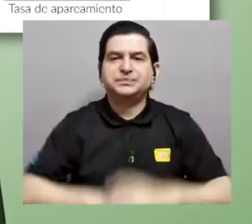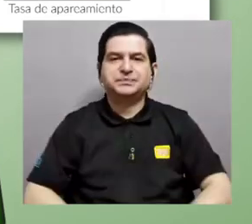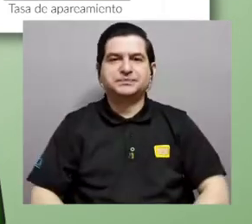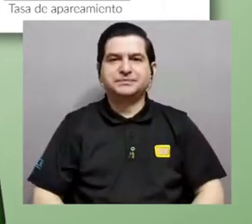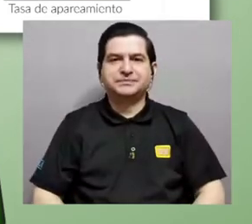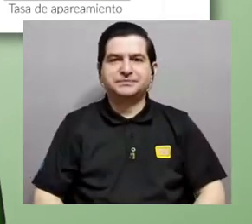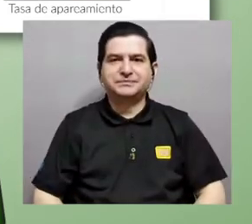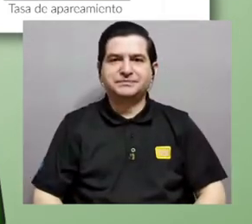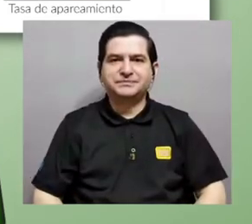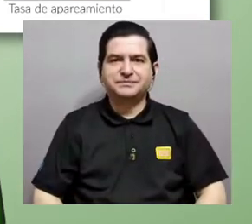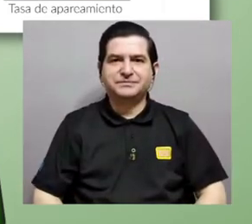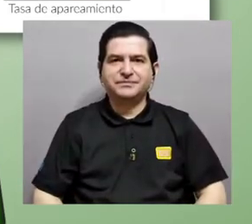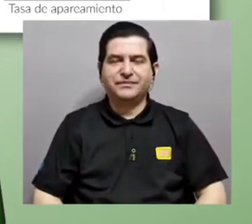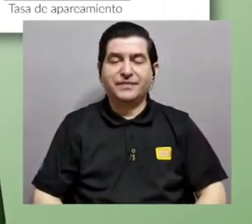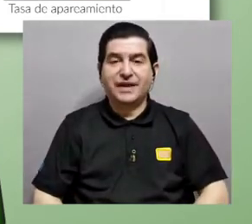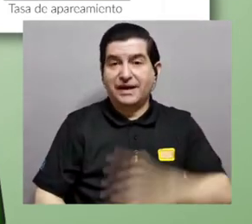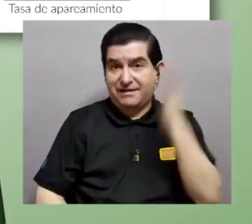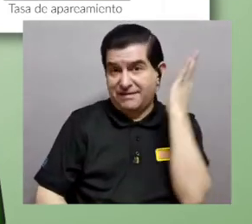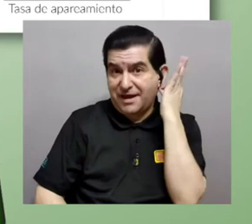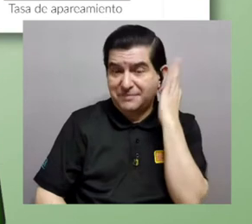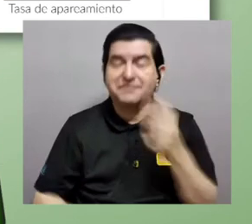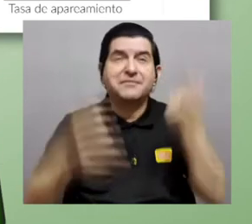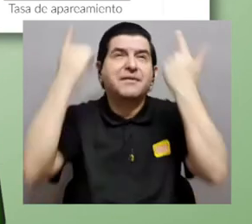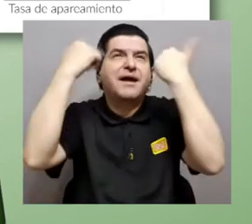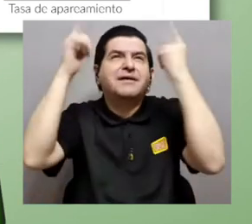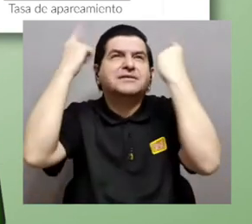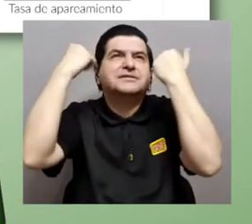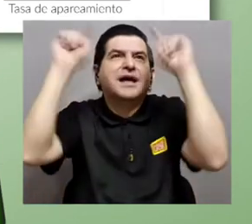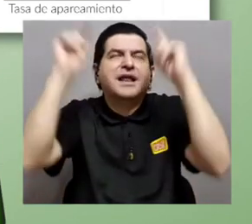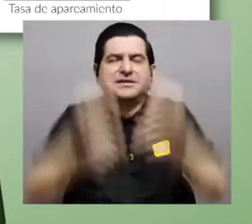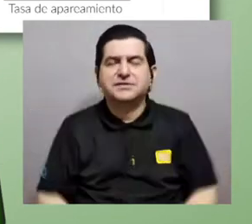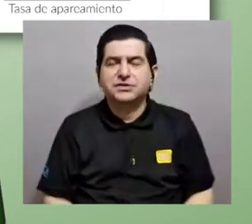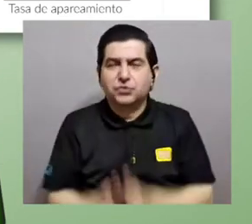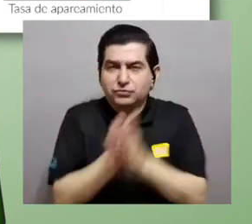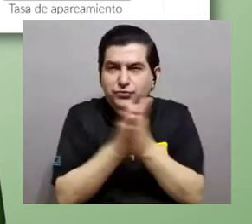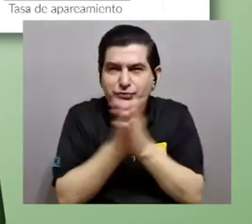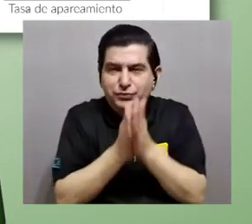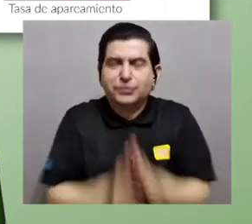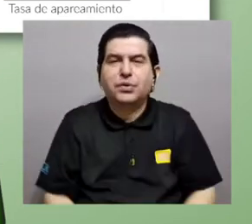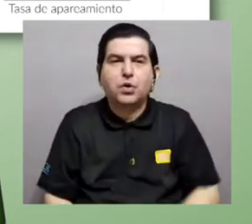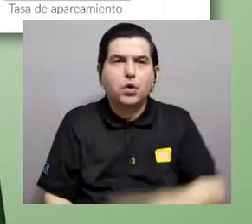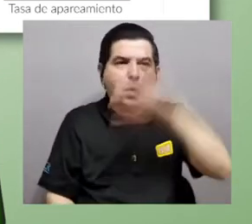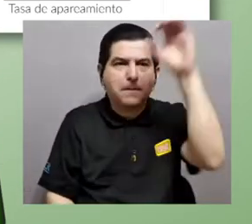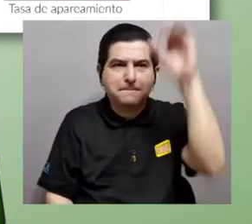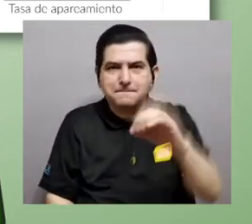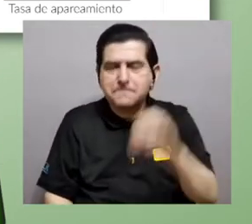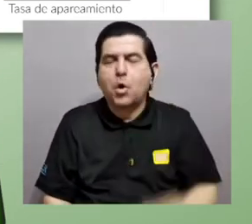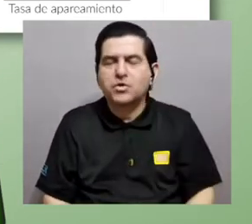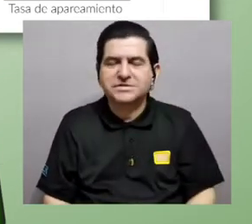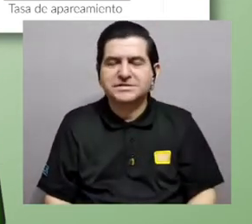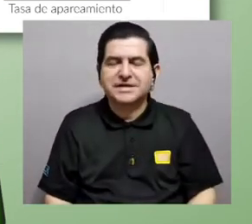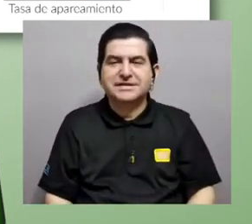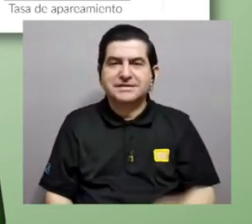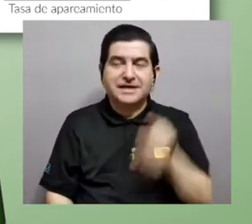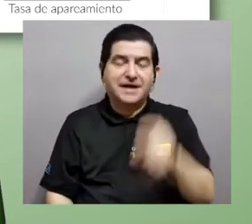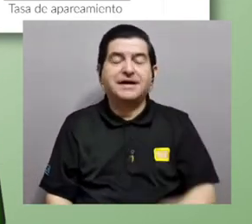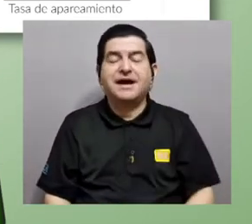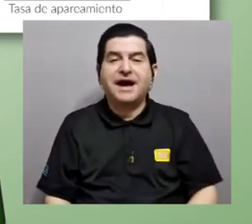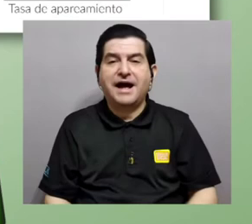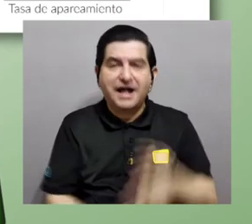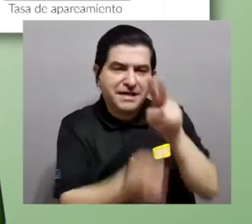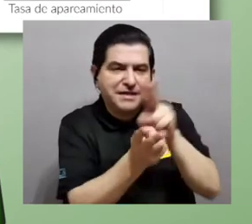Entonces, en las hembras, el éxito reproductivo se maximiza con una tasa de apareamiento más baja que para los machos.